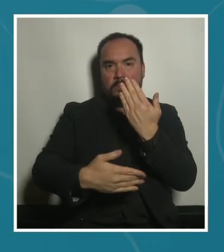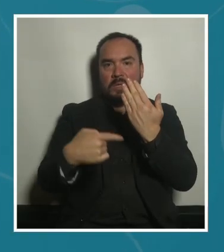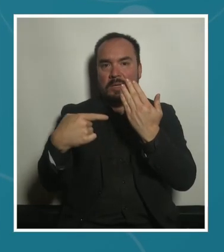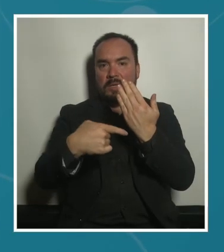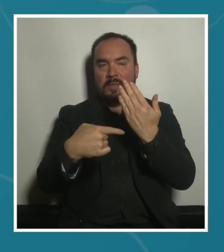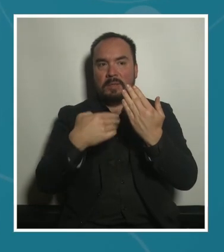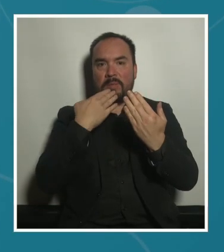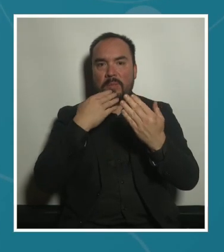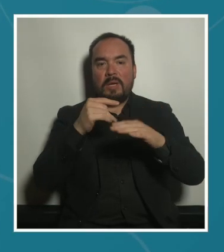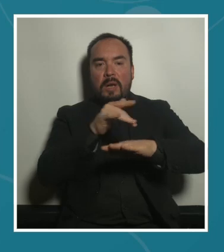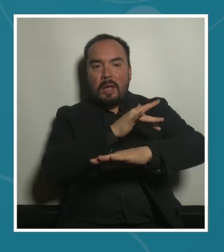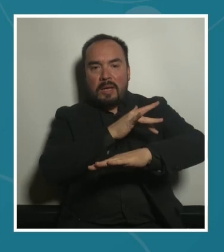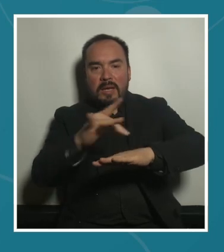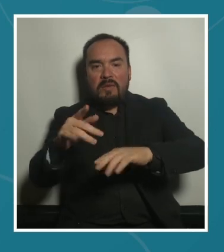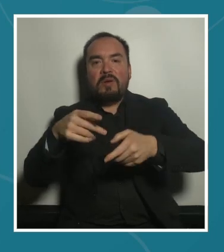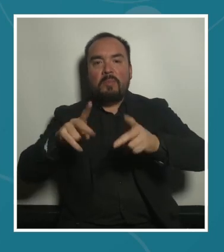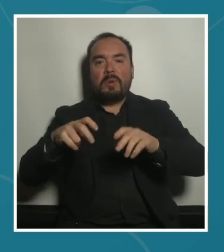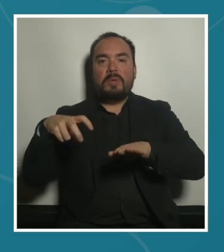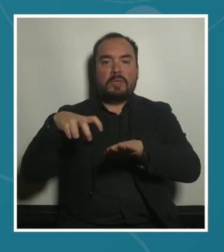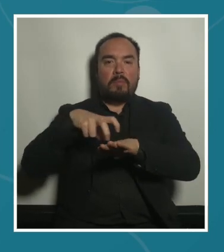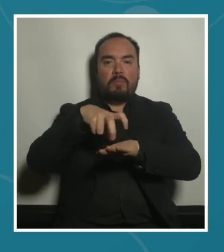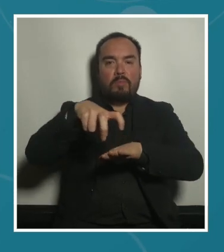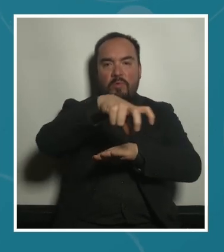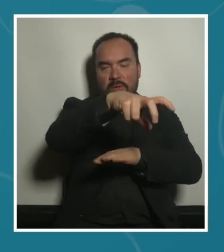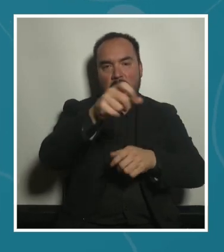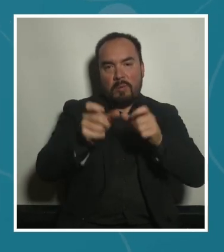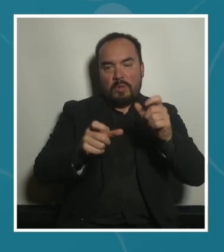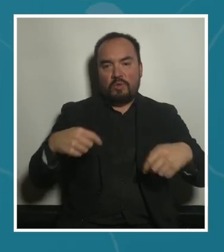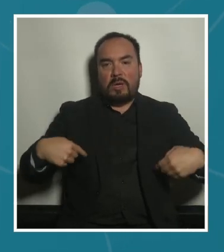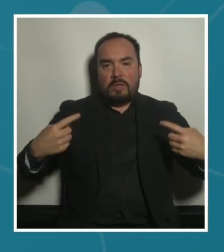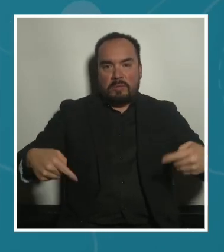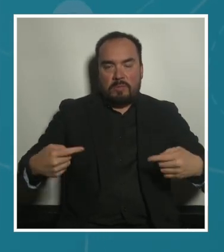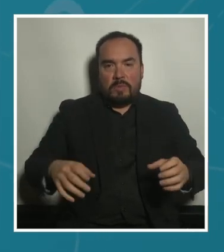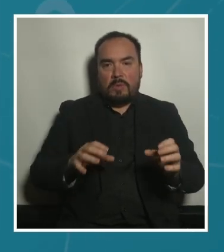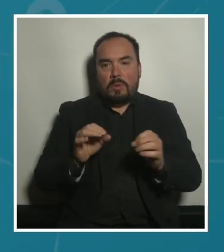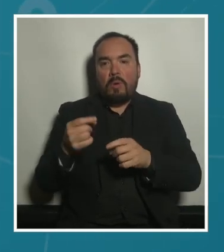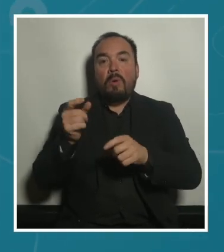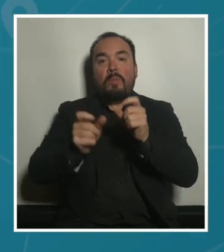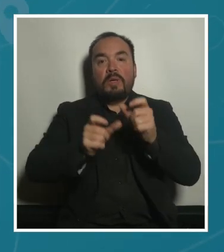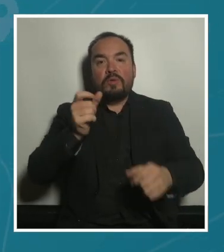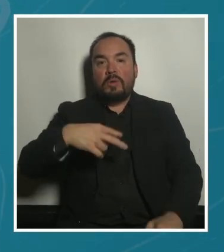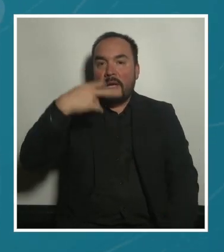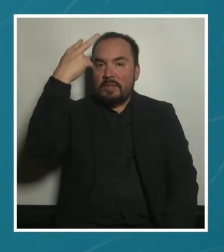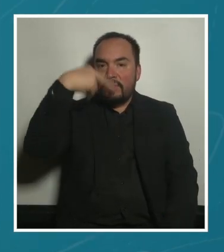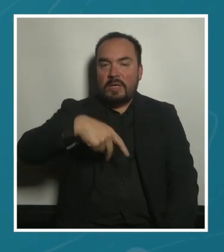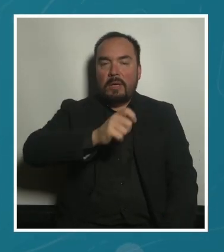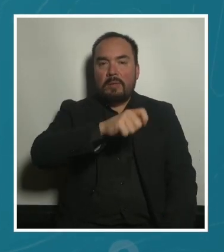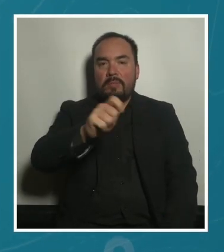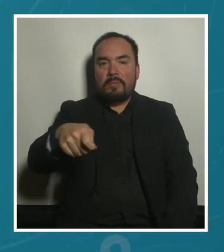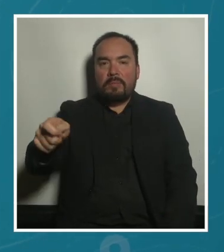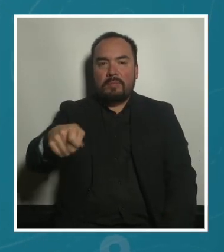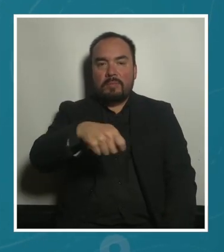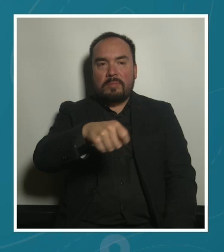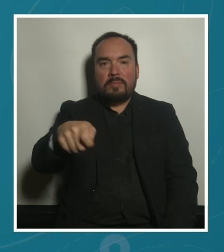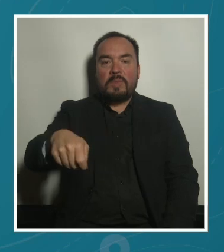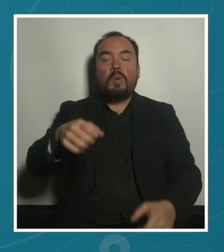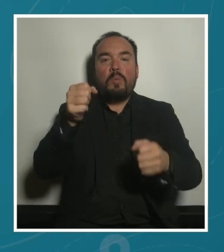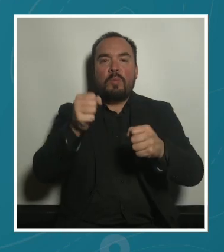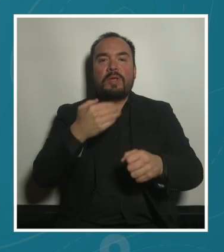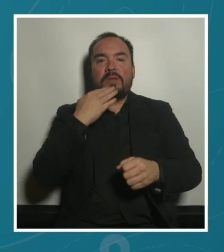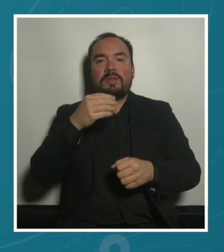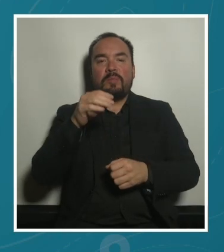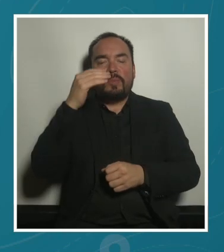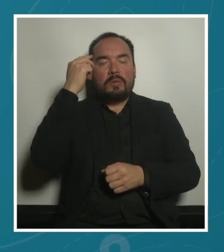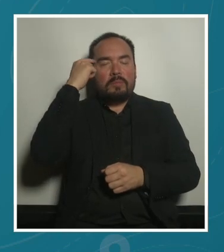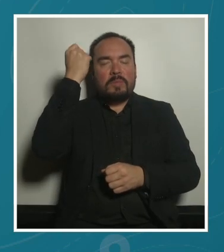¿no? de mobiliario de elementos para que las personas que son invidentes puedan guiarse en la línea de la fachada